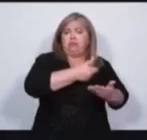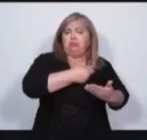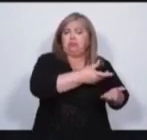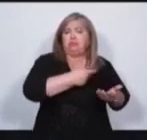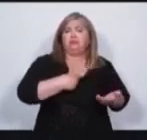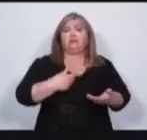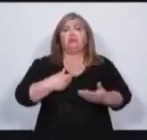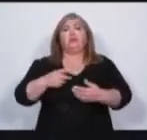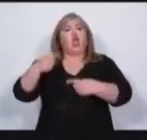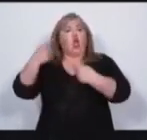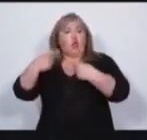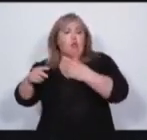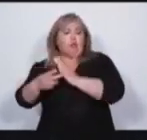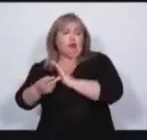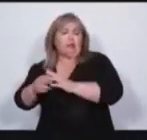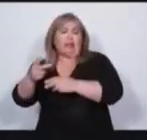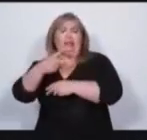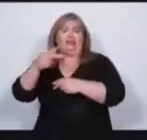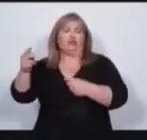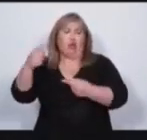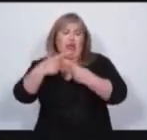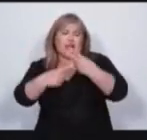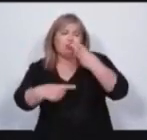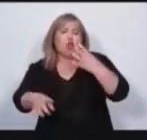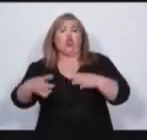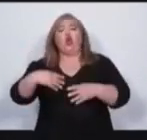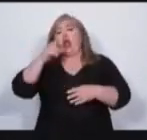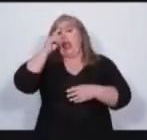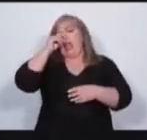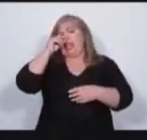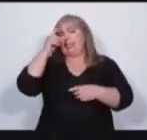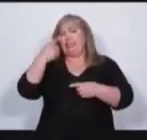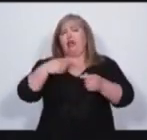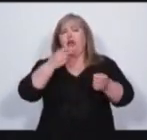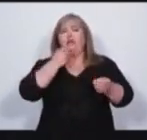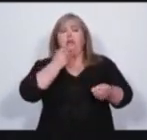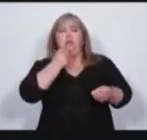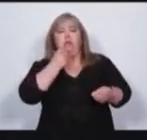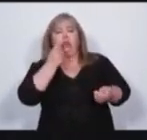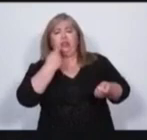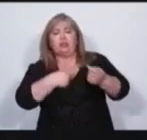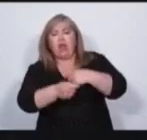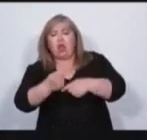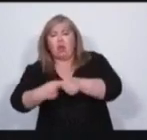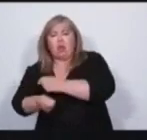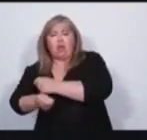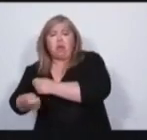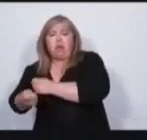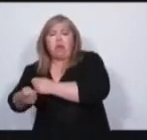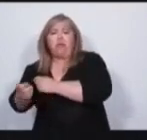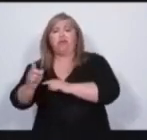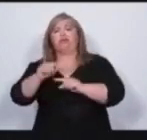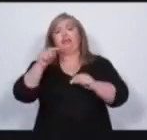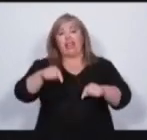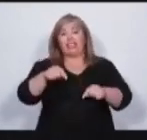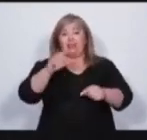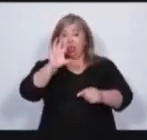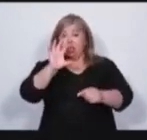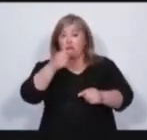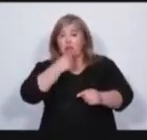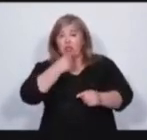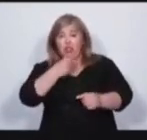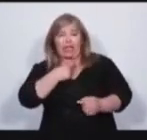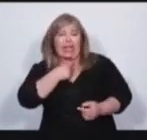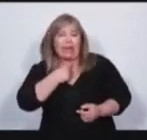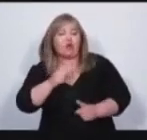viajes a México pagados por todos los lacerinos. ¿Esa es la provincia que queremos? No, hay alternativa. Omar Parisi